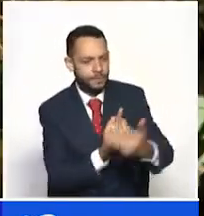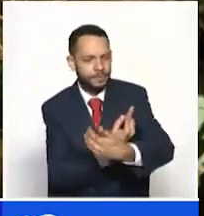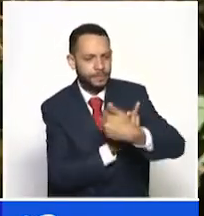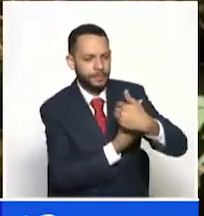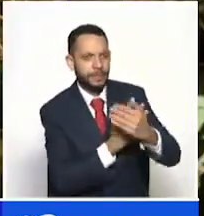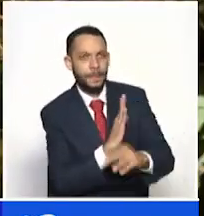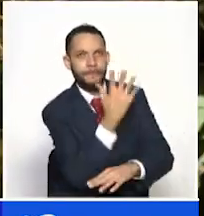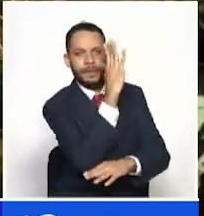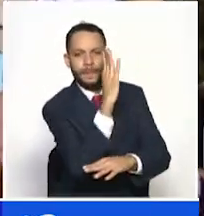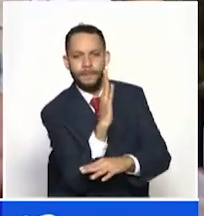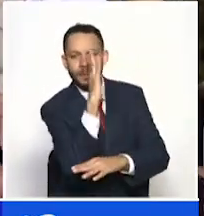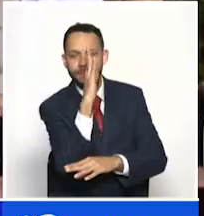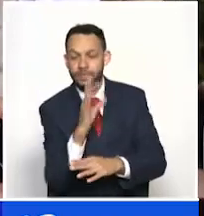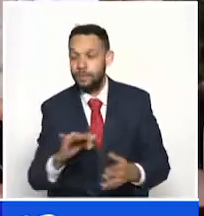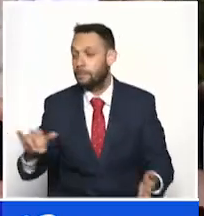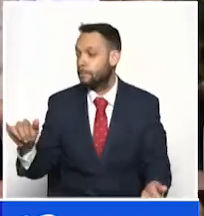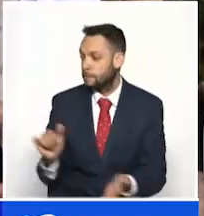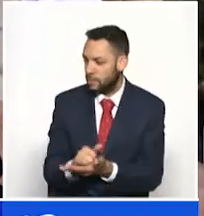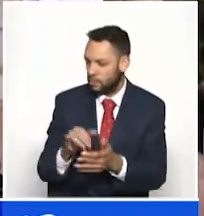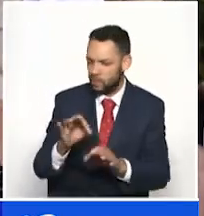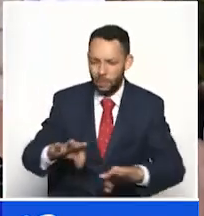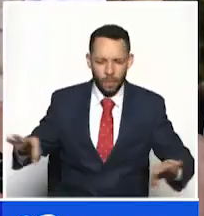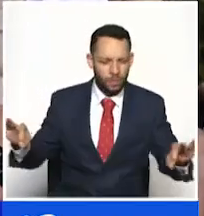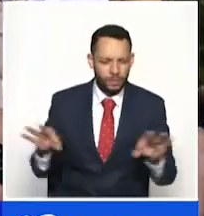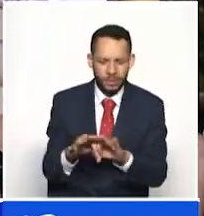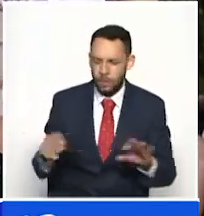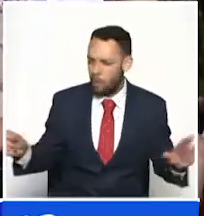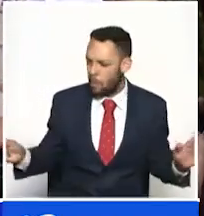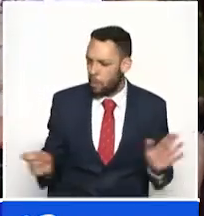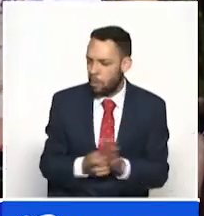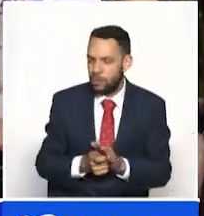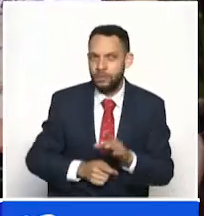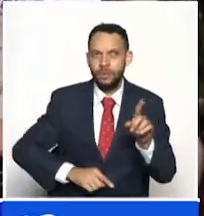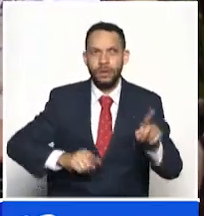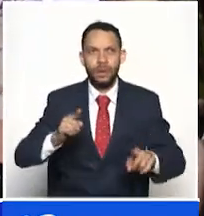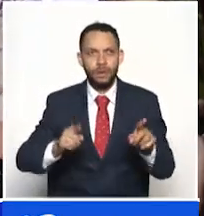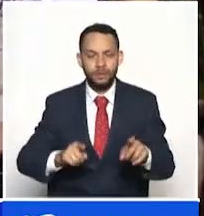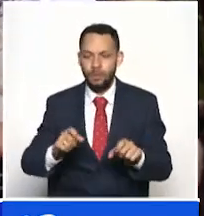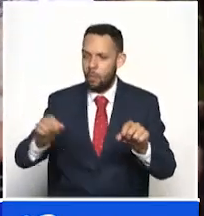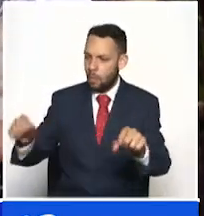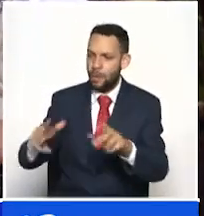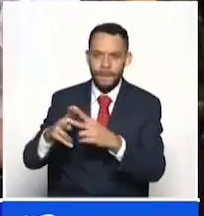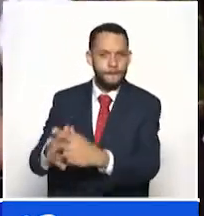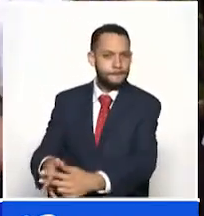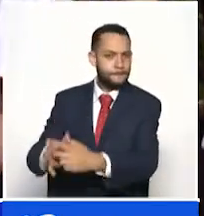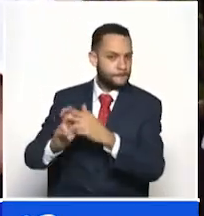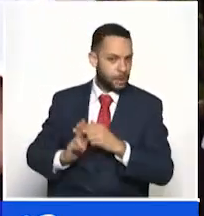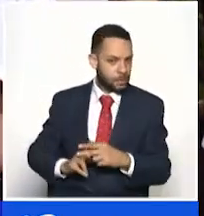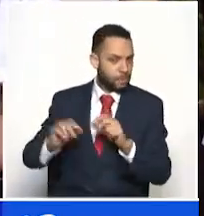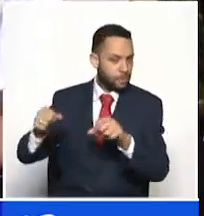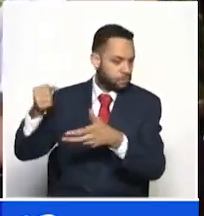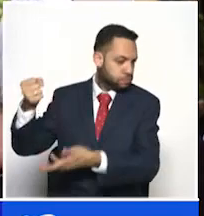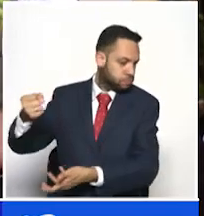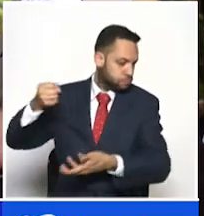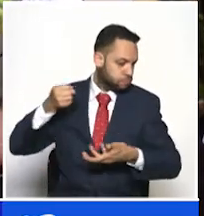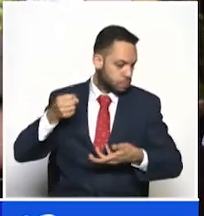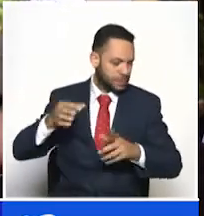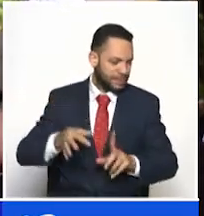tema crediticio es muy importante pueden ser sujetos de crédito y pueden acceder a tasas